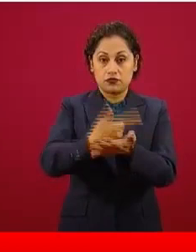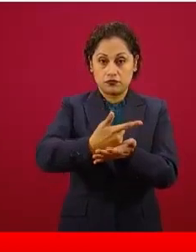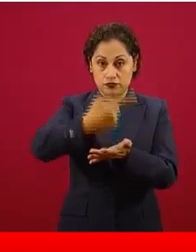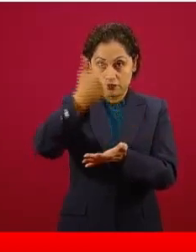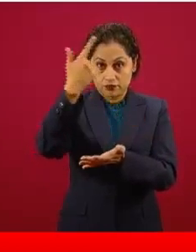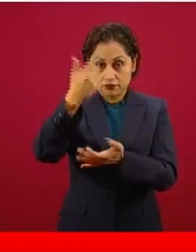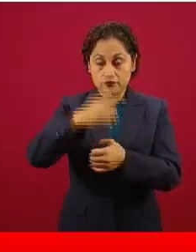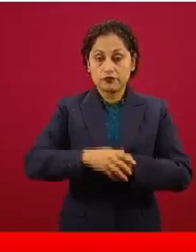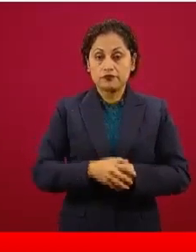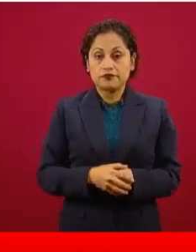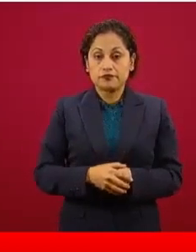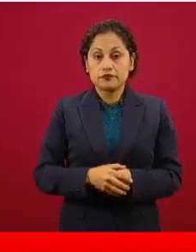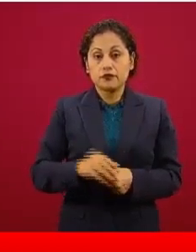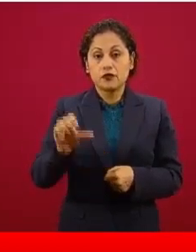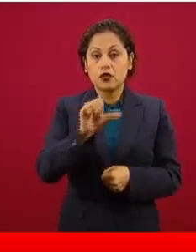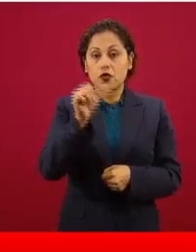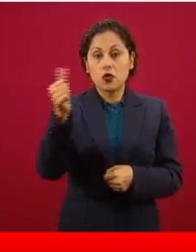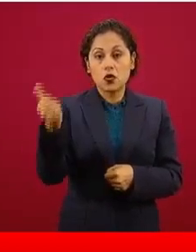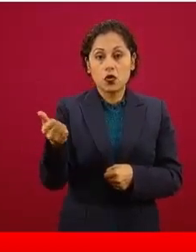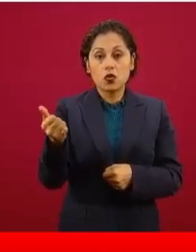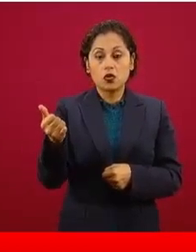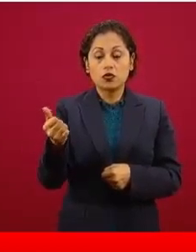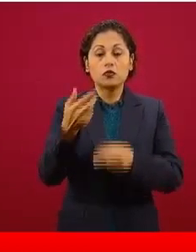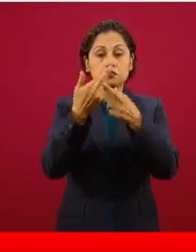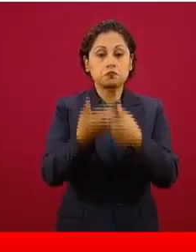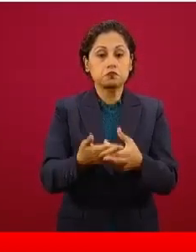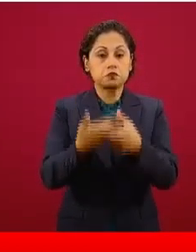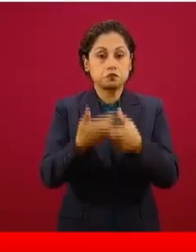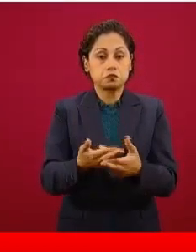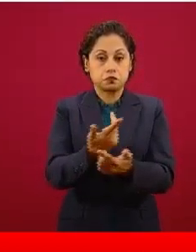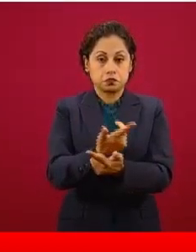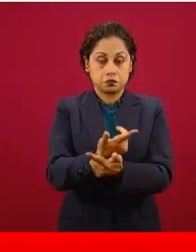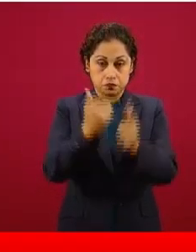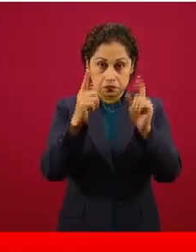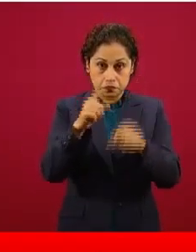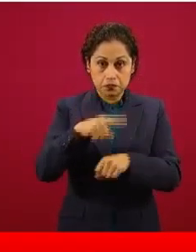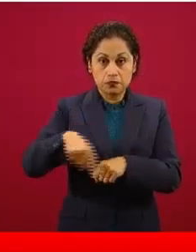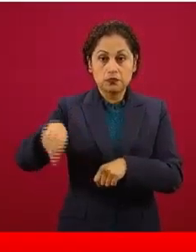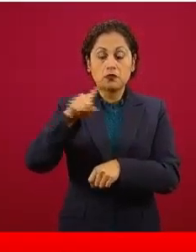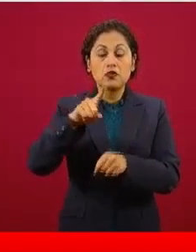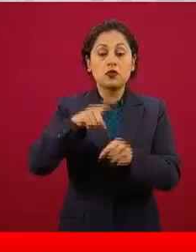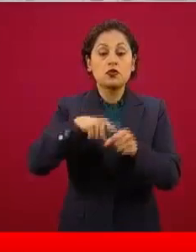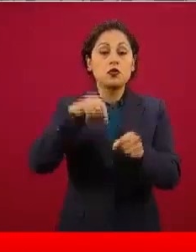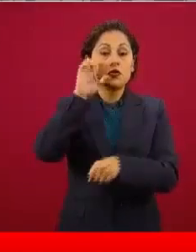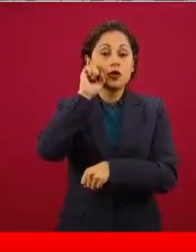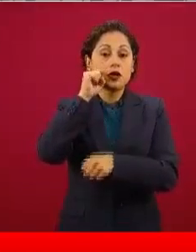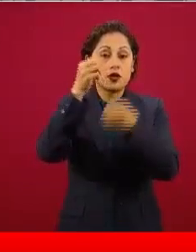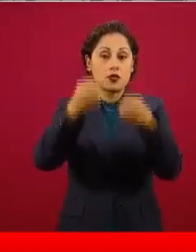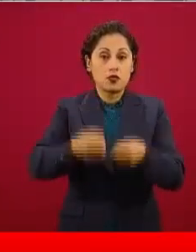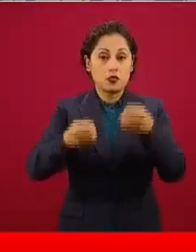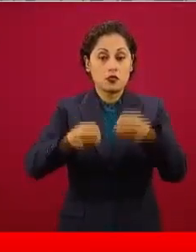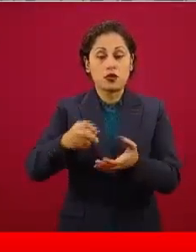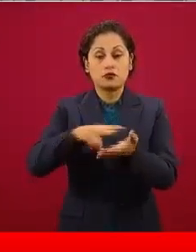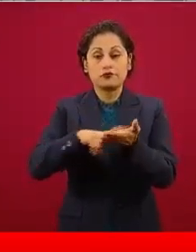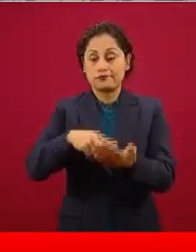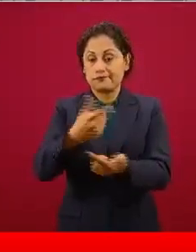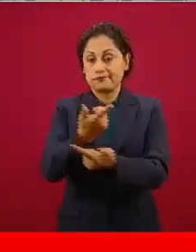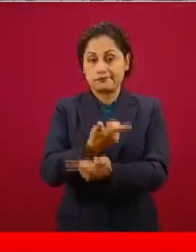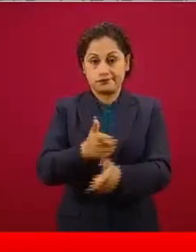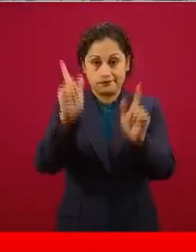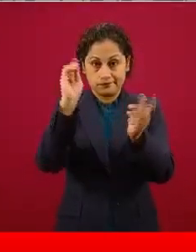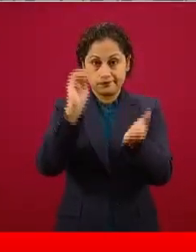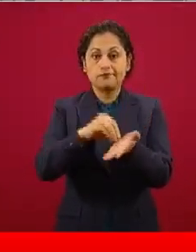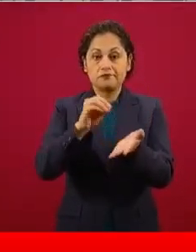el restante no está todavía ocupado, es la reserva que todavía existe en el país. No me detengo en ningún estado en particular.